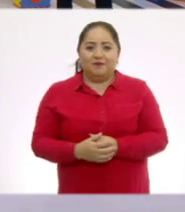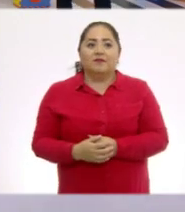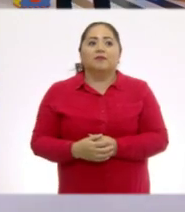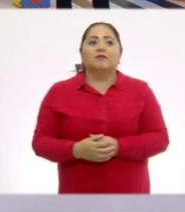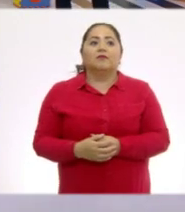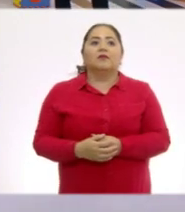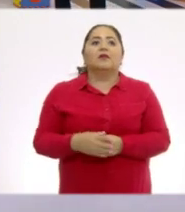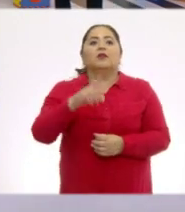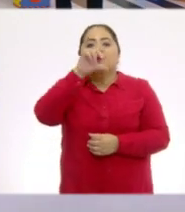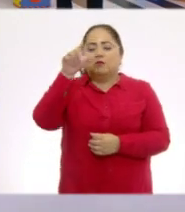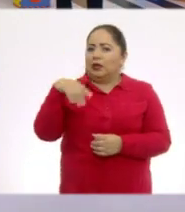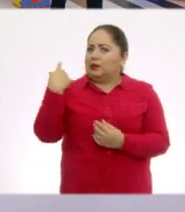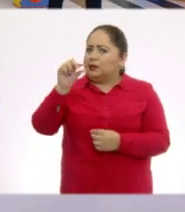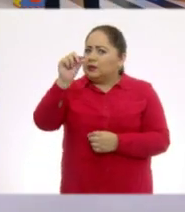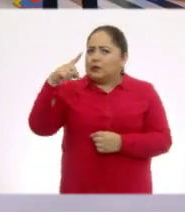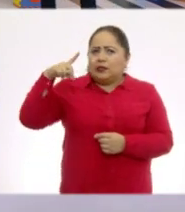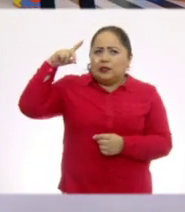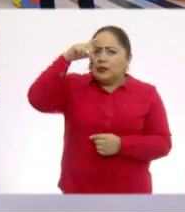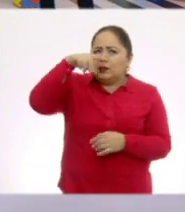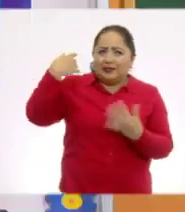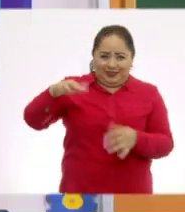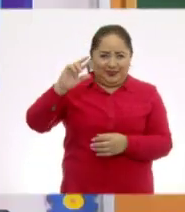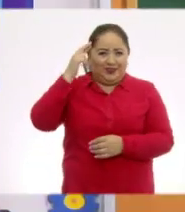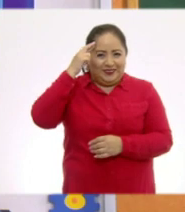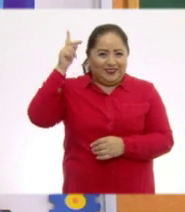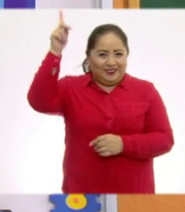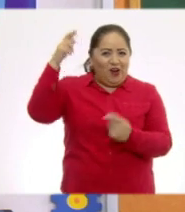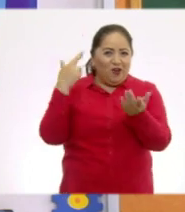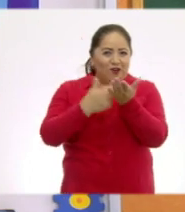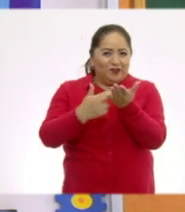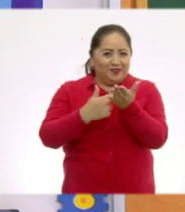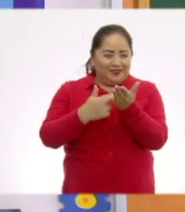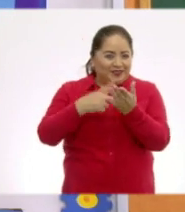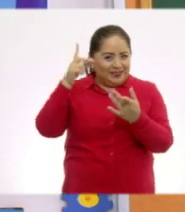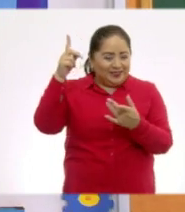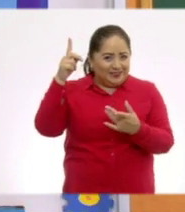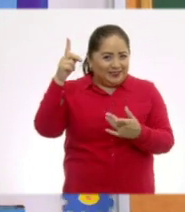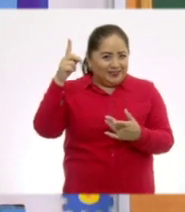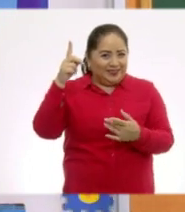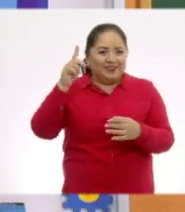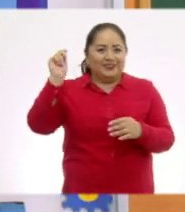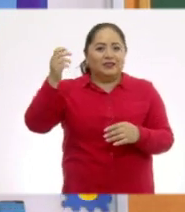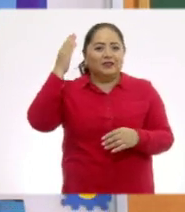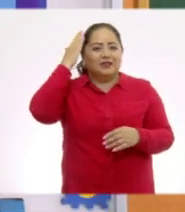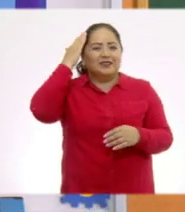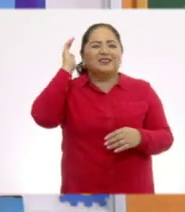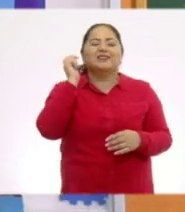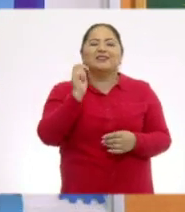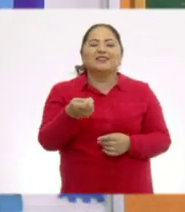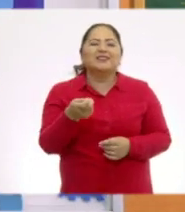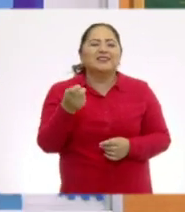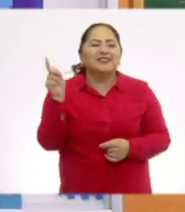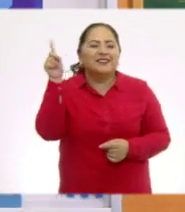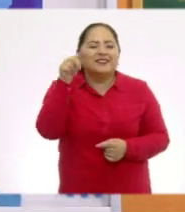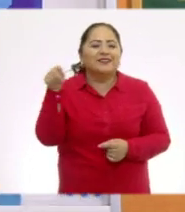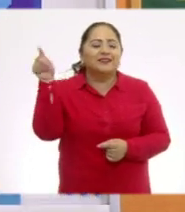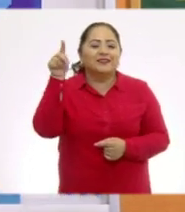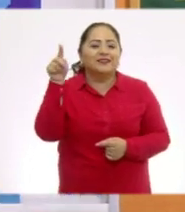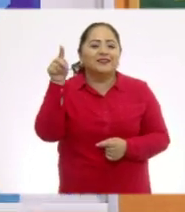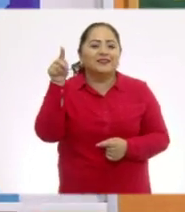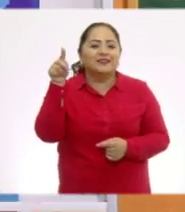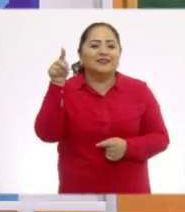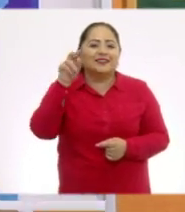la que nos empezó a costar más trabajo. Que fue esta, ¿se acuerdan? Sí, que era la cabecita de quién. De